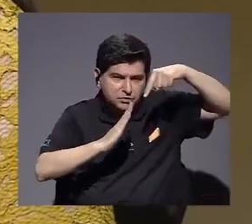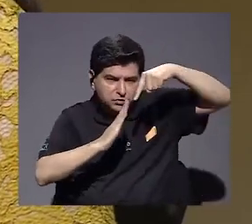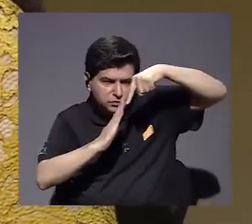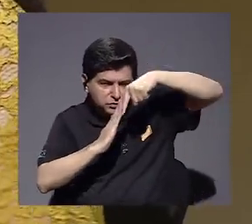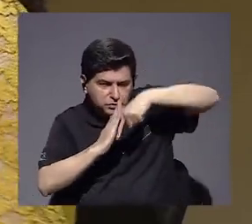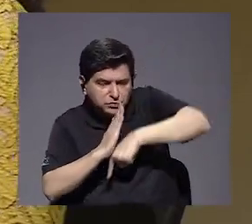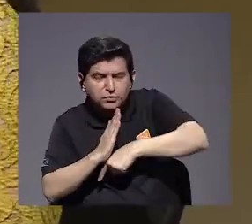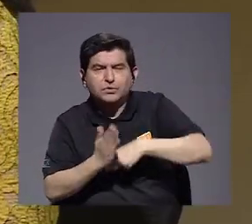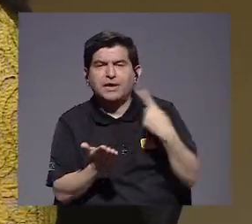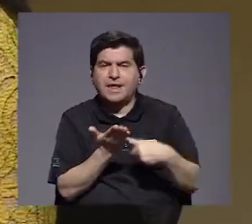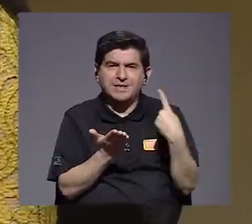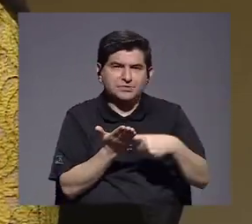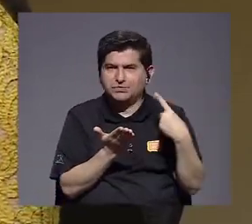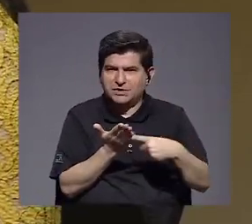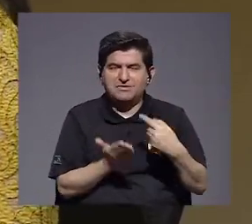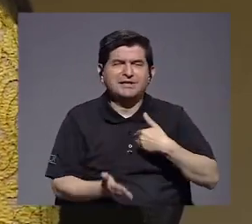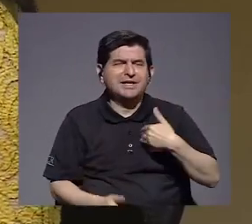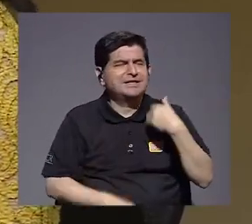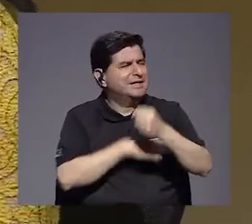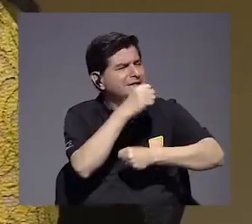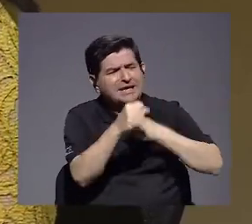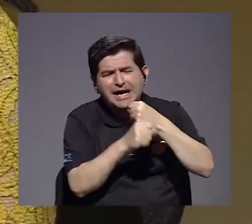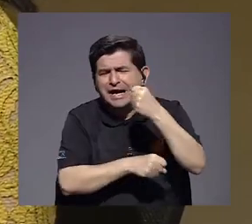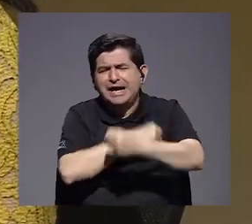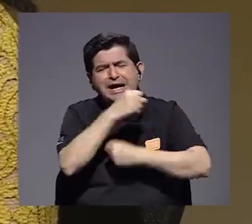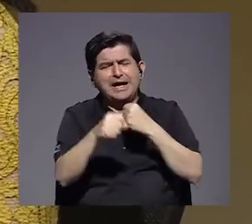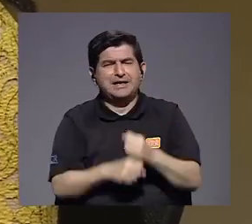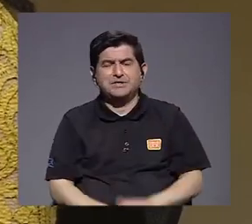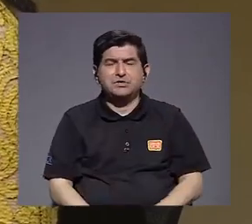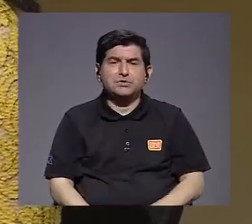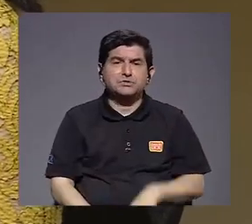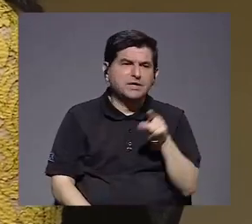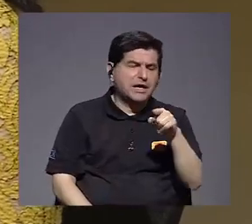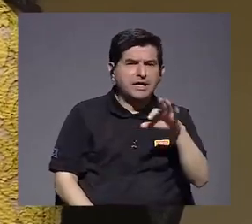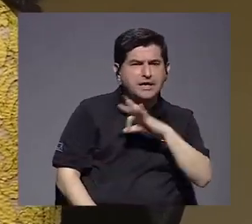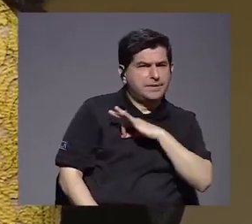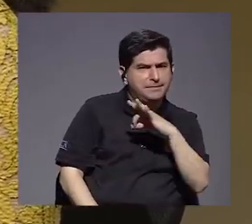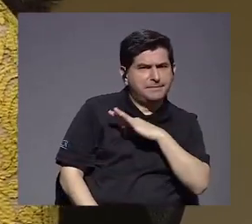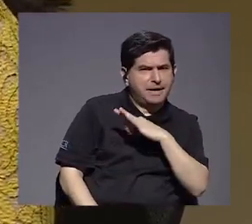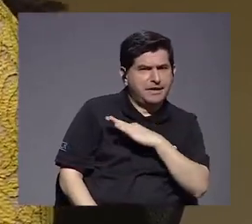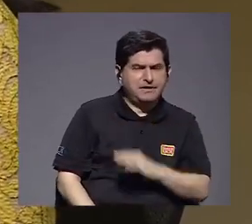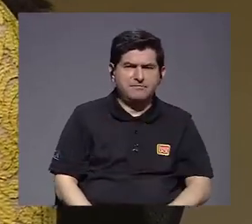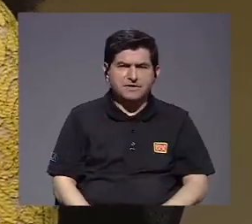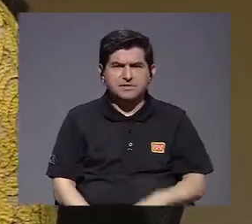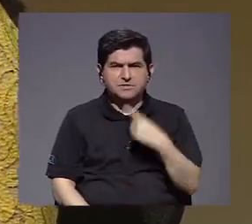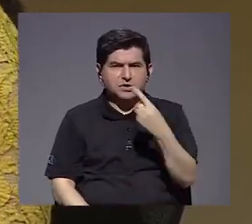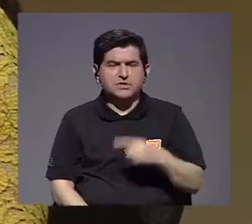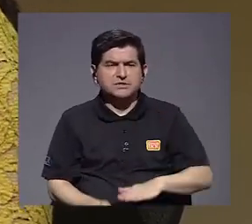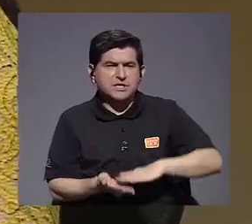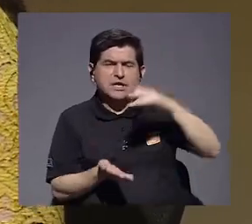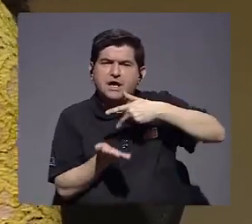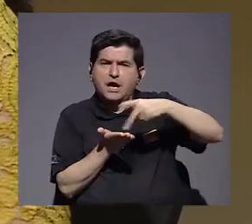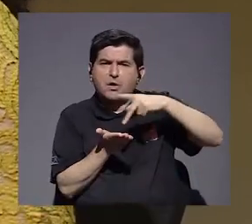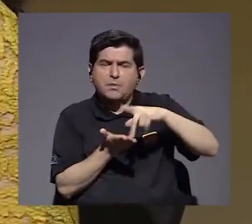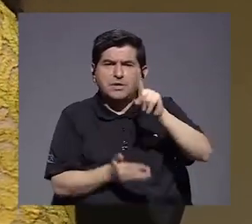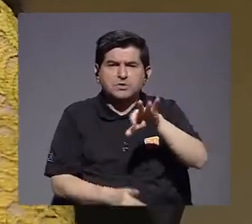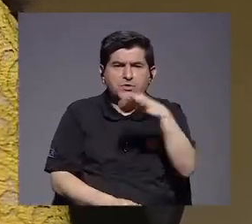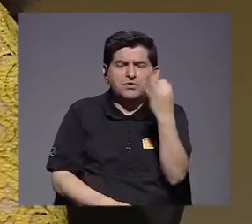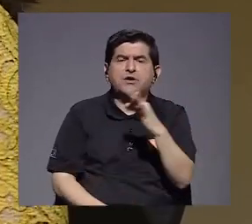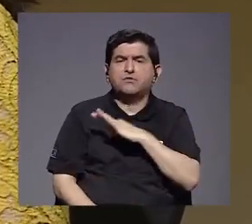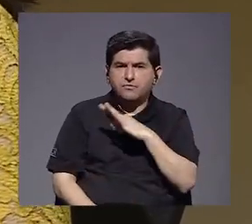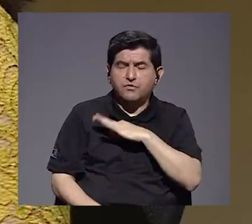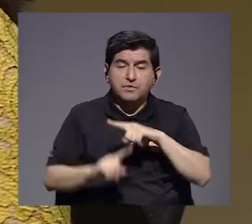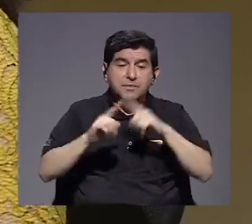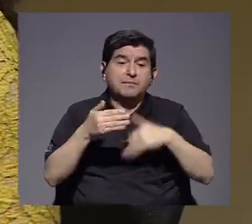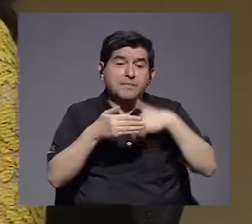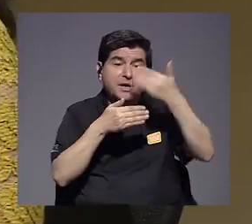profundidad. Este es un debate que lleva años de si fue un beneficio, de uno puede decir, bueno, un aumento salarial es de alguna manera un